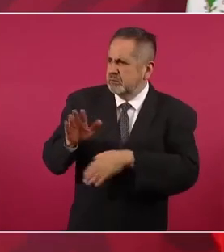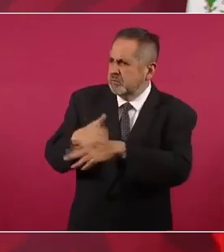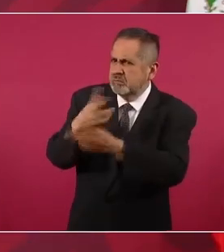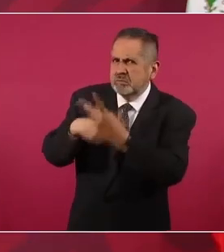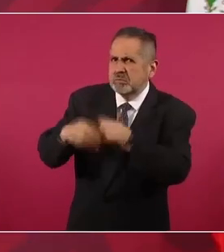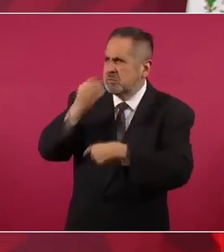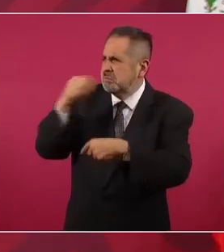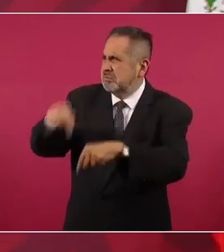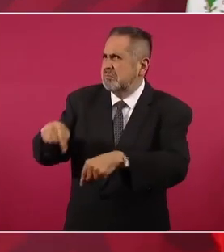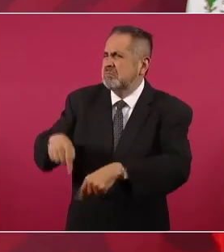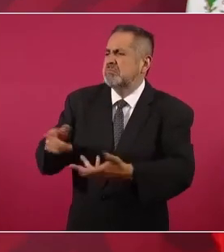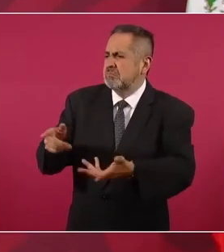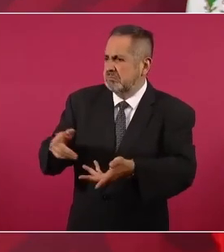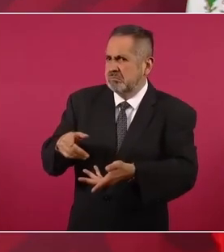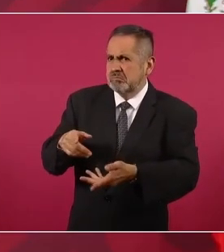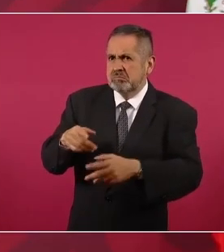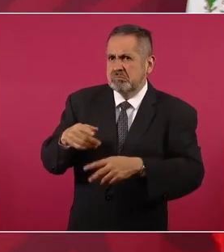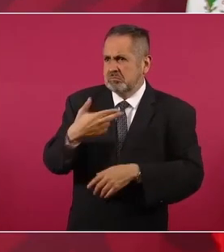comer?